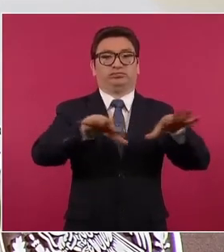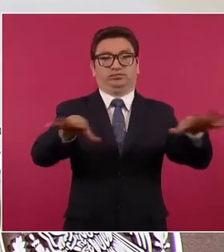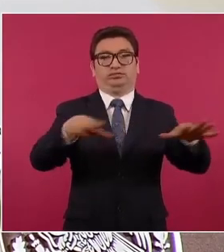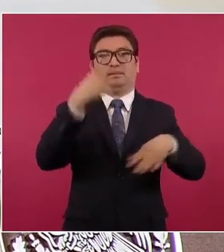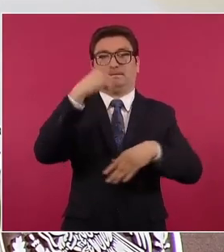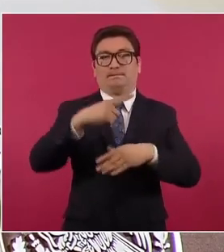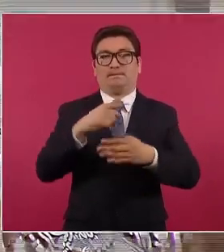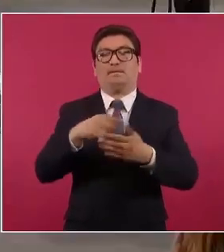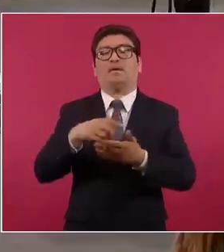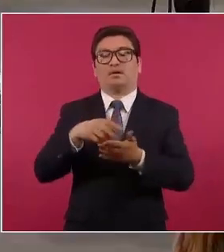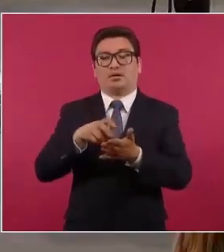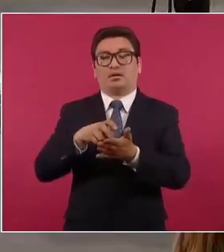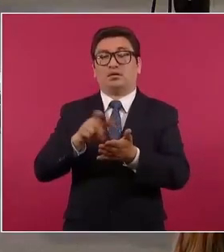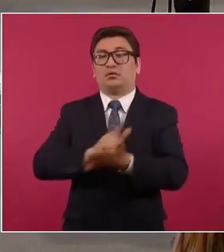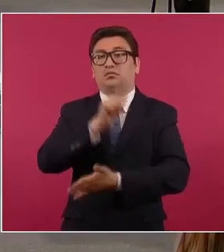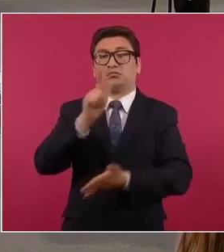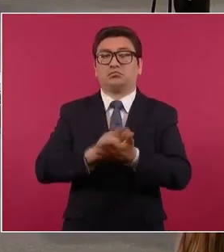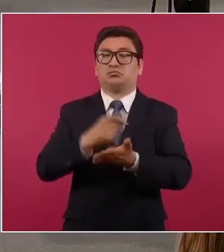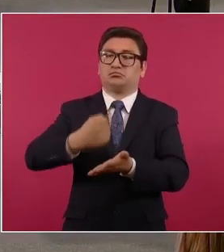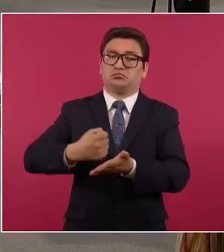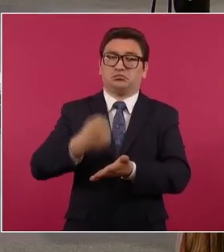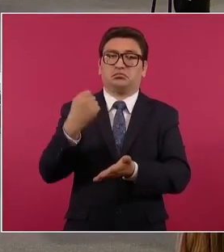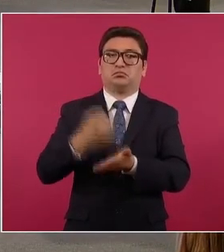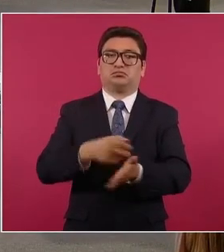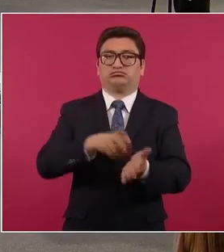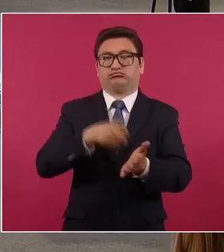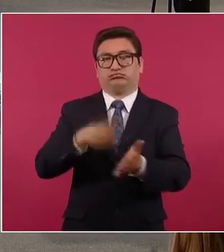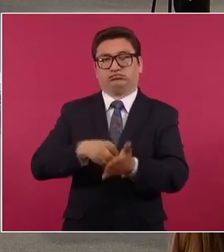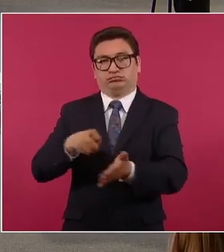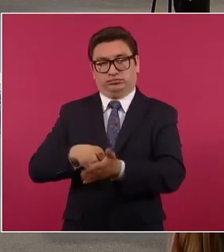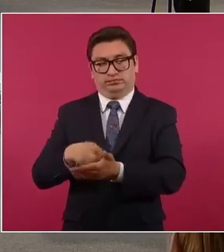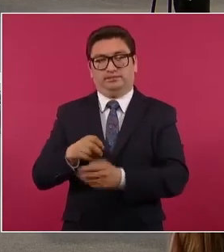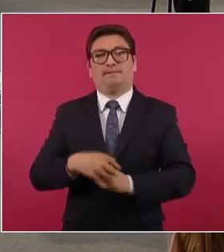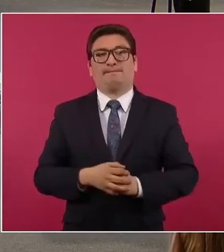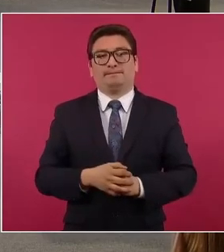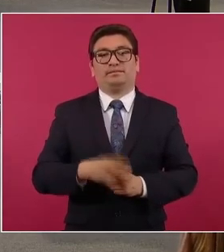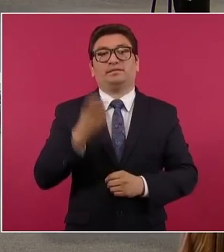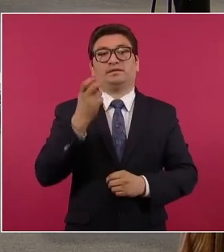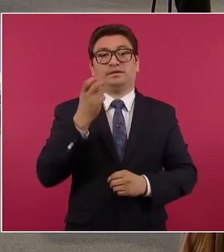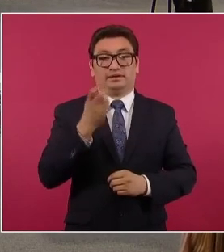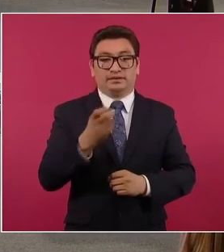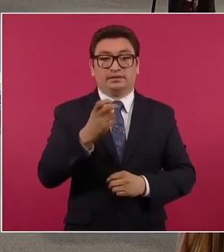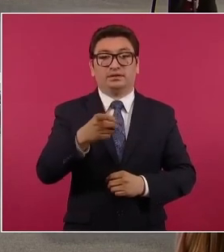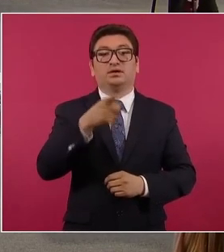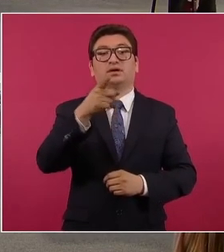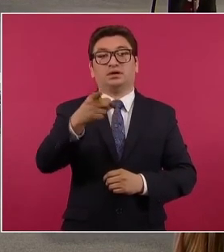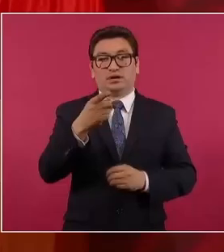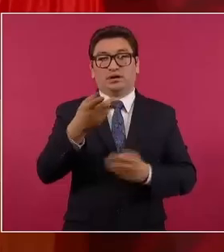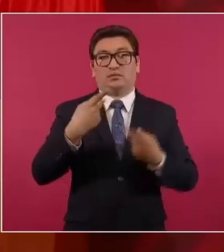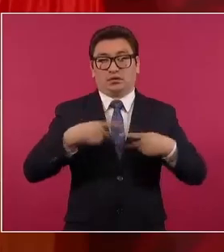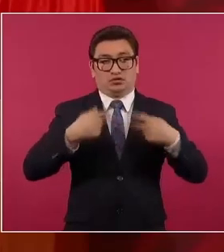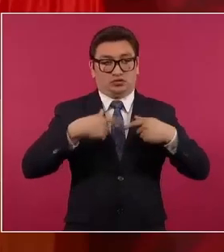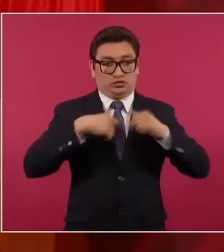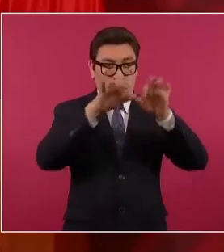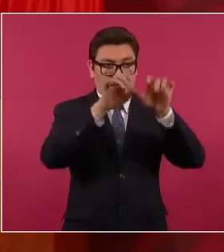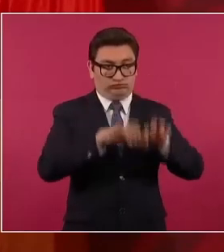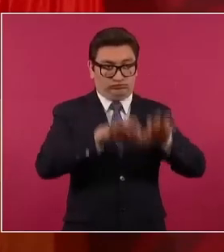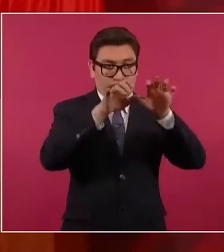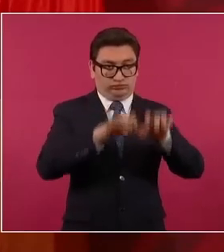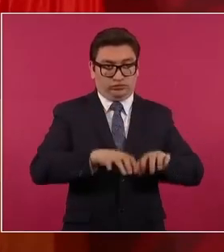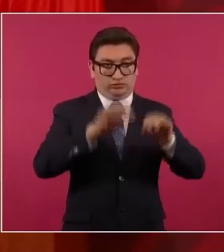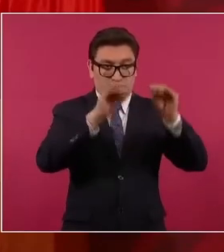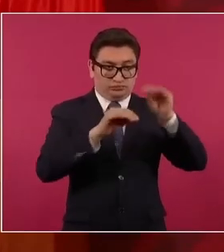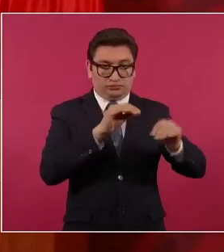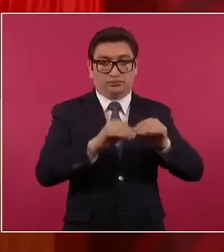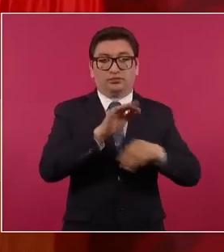la aprobación de esta reforma e incluso los articulistas fueron de los más destacados